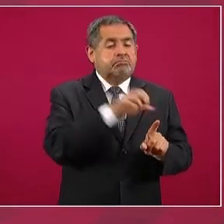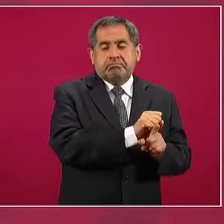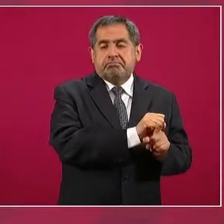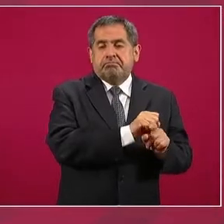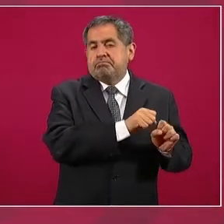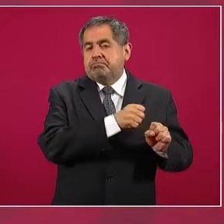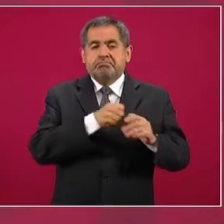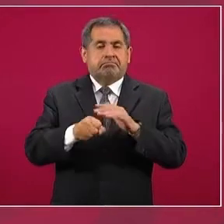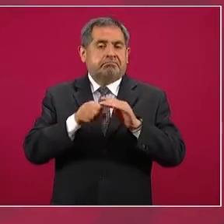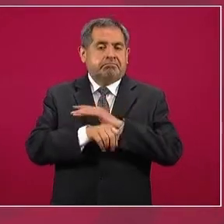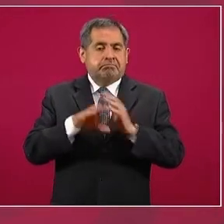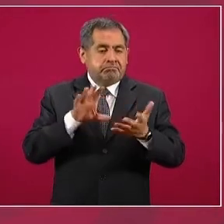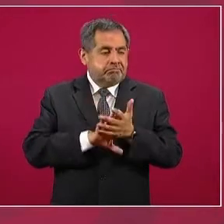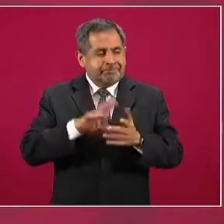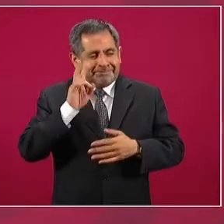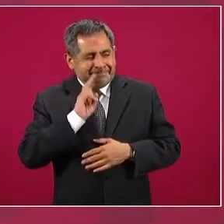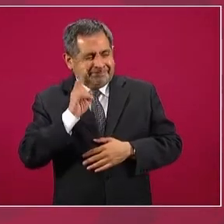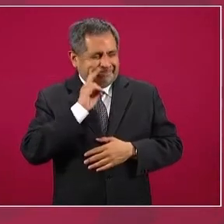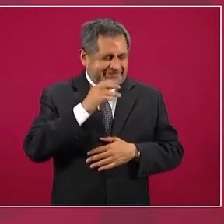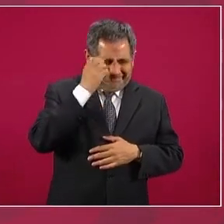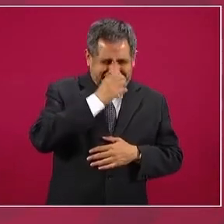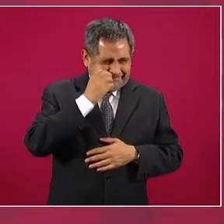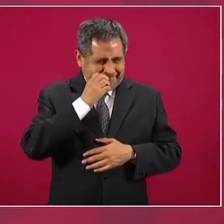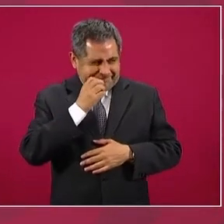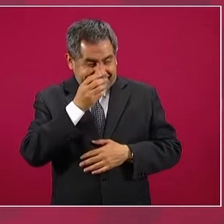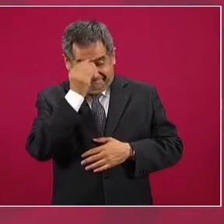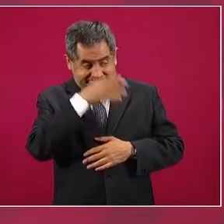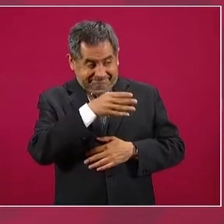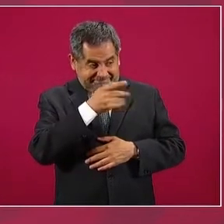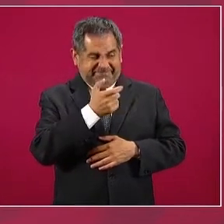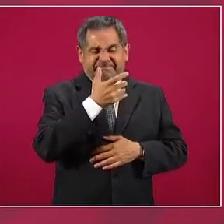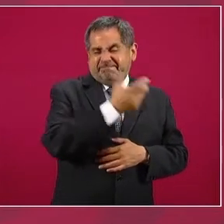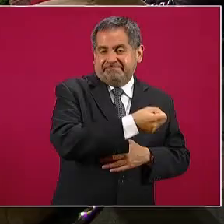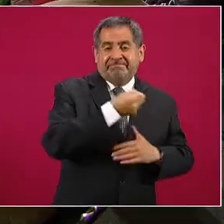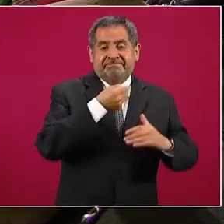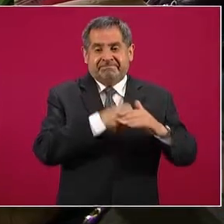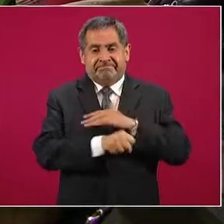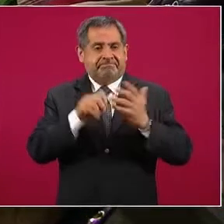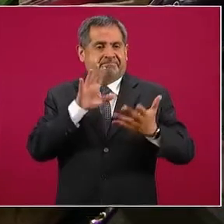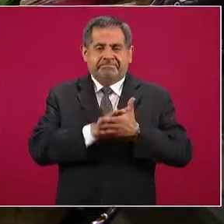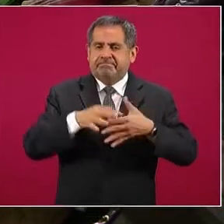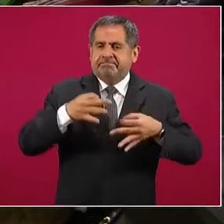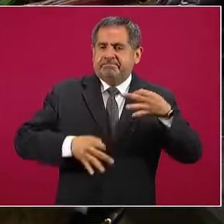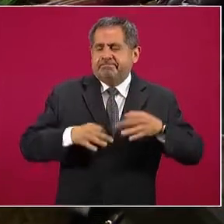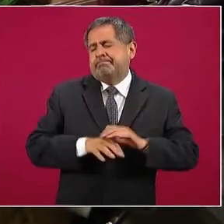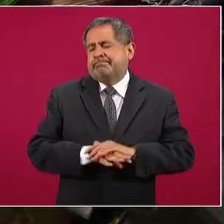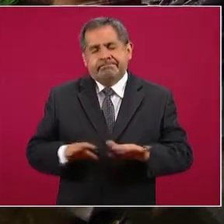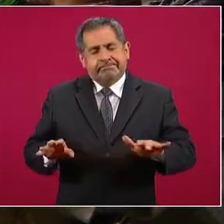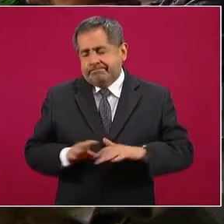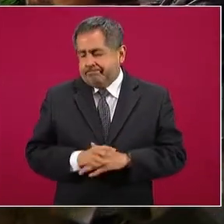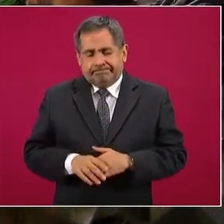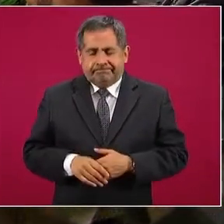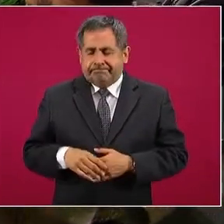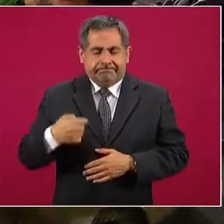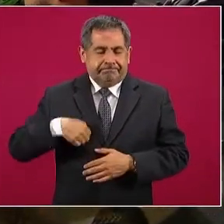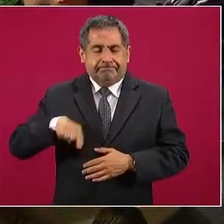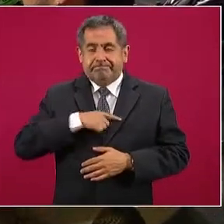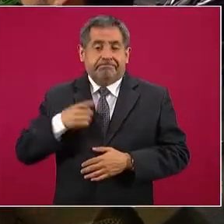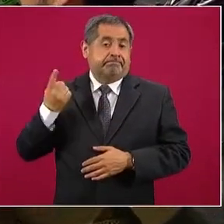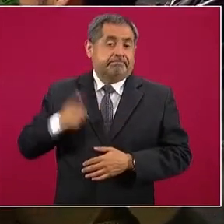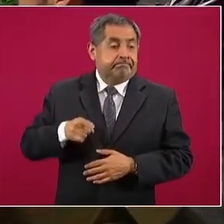que se le busque y se le enjuicie y se le encarcele.